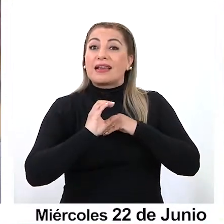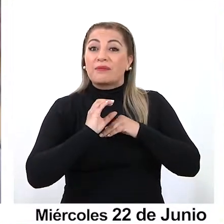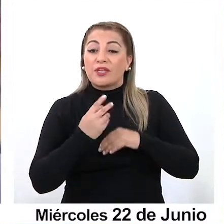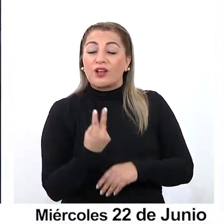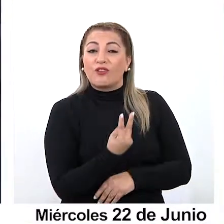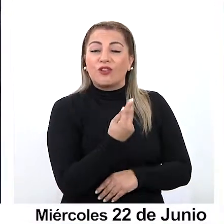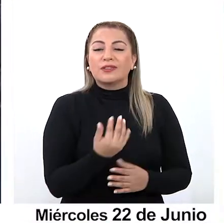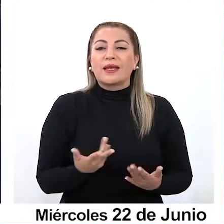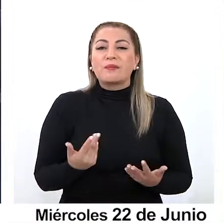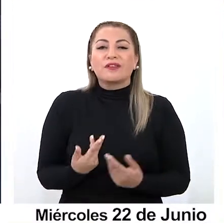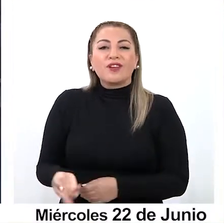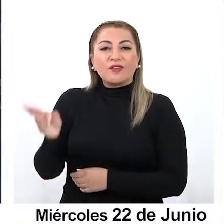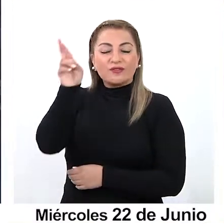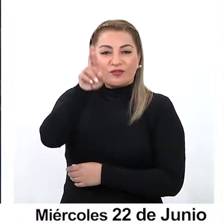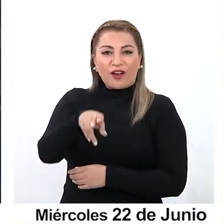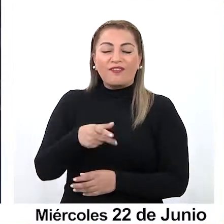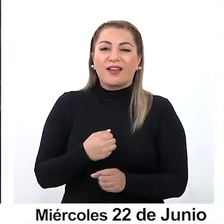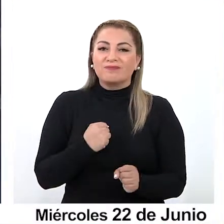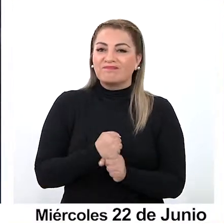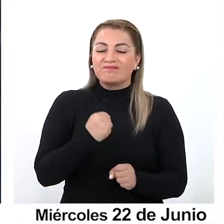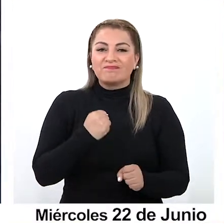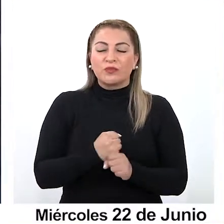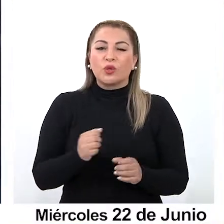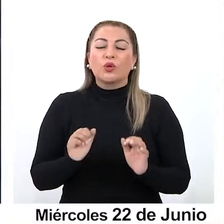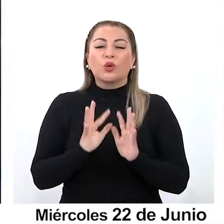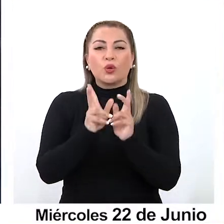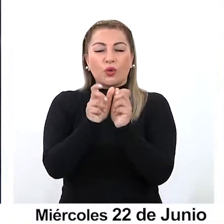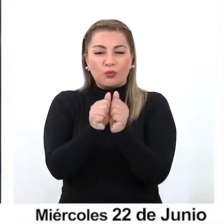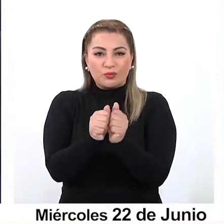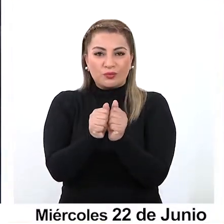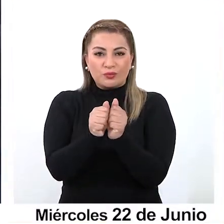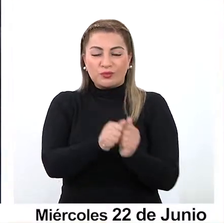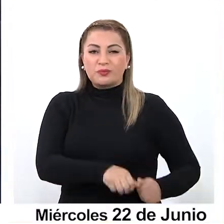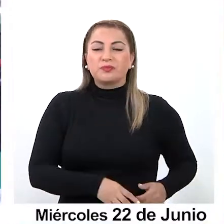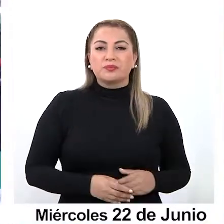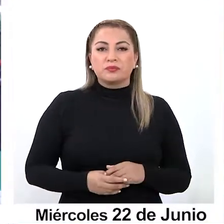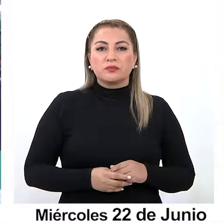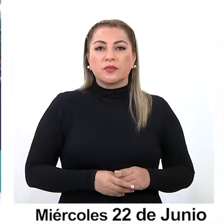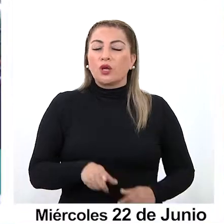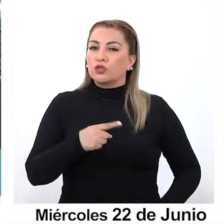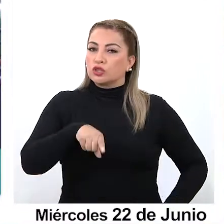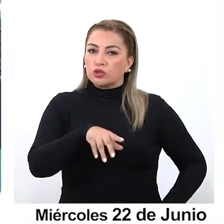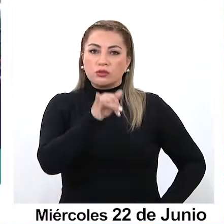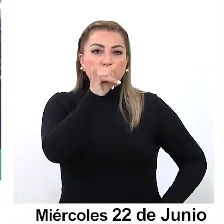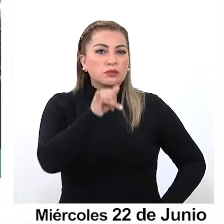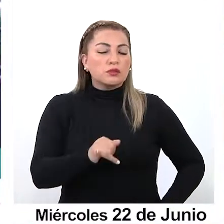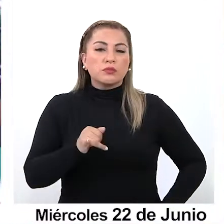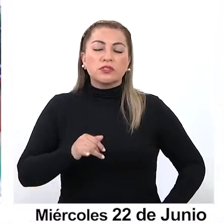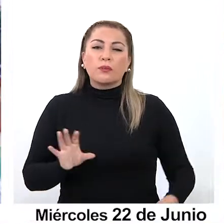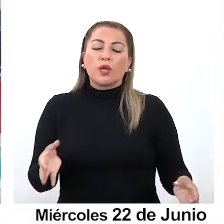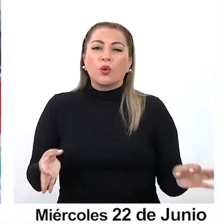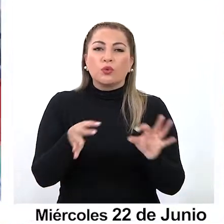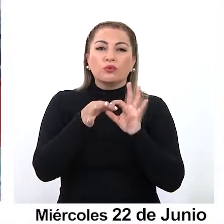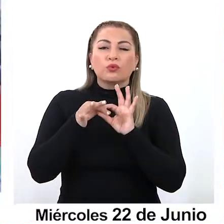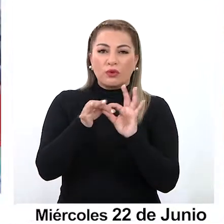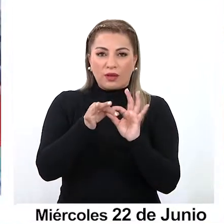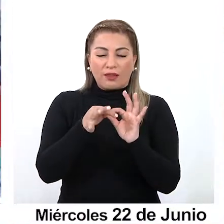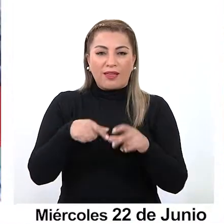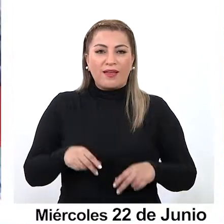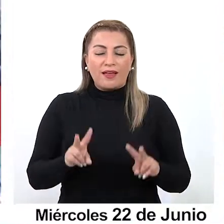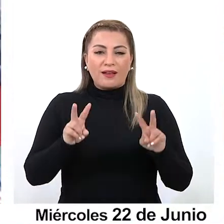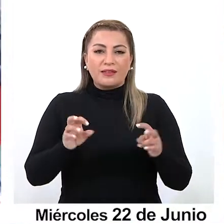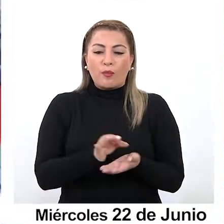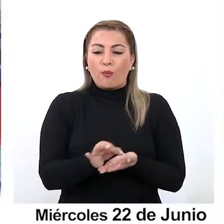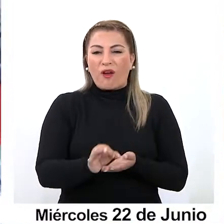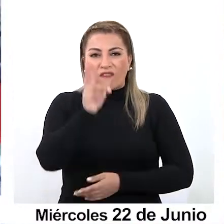Camiña, esperan retornar al trabajo con sus comunidades. Vamos a estar siempre, digamos, vinculados al